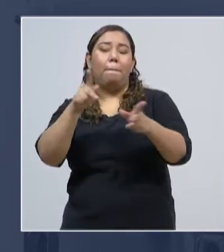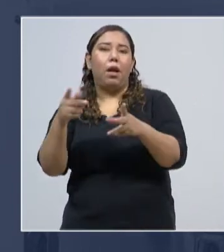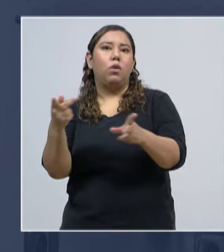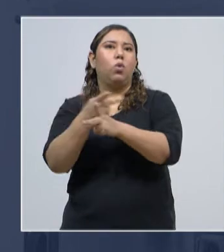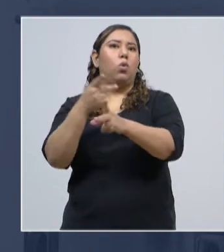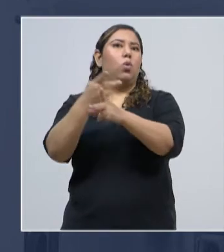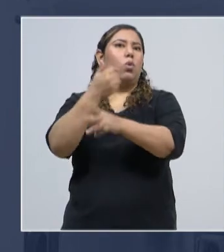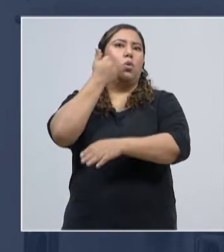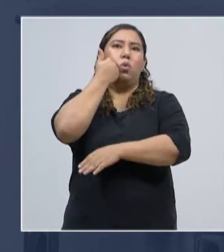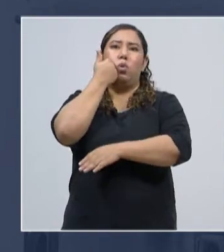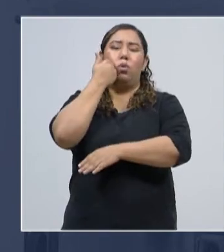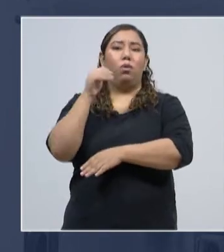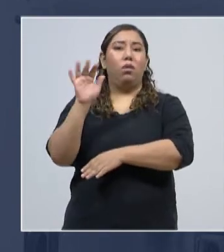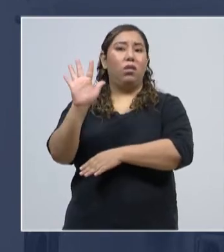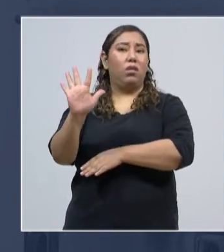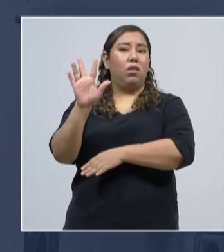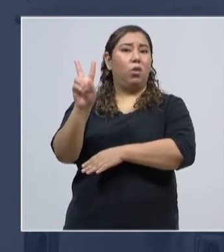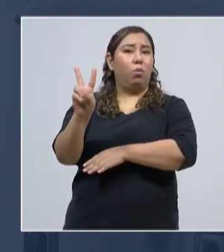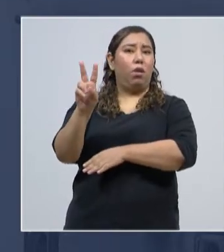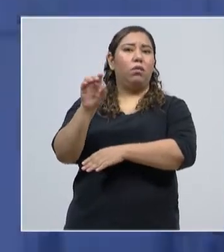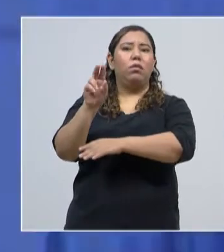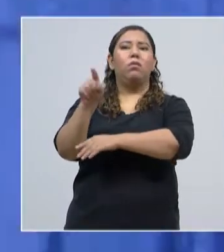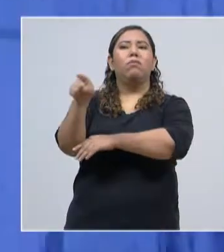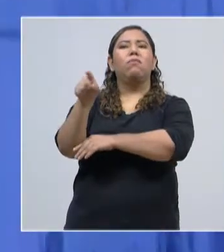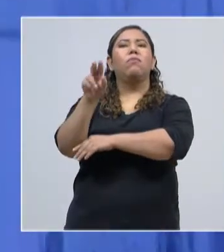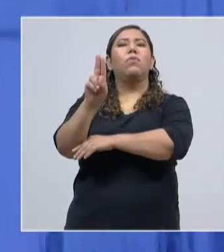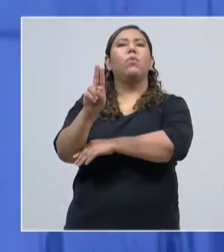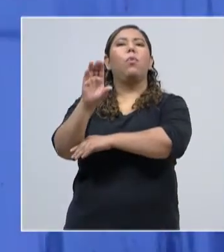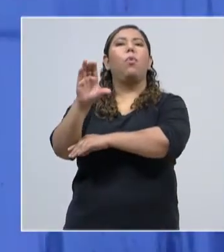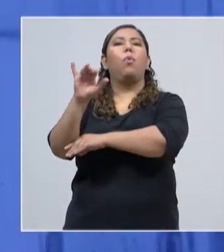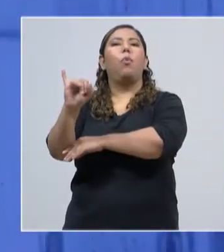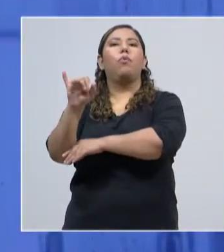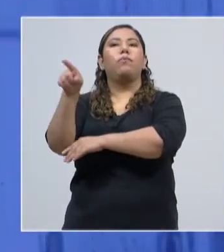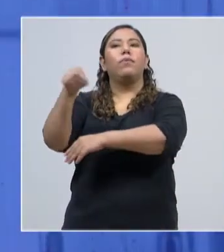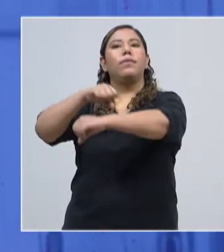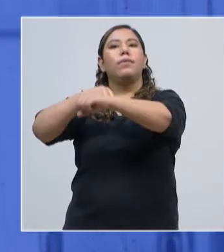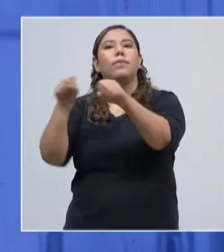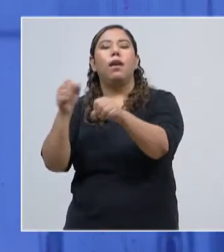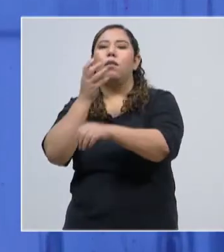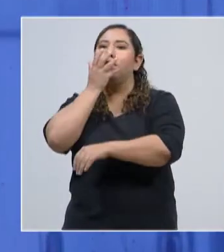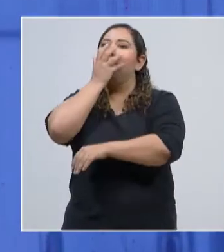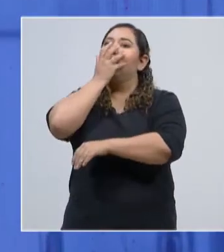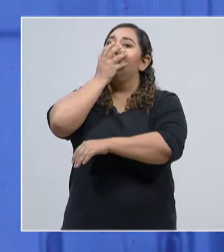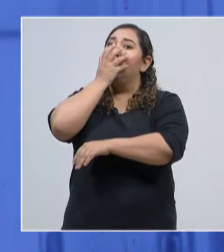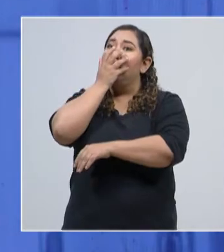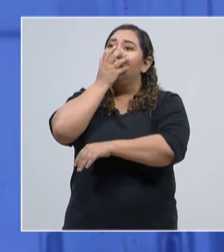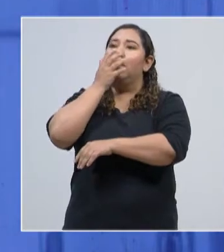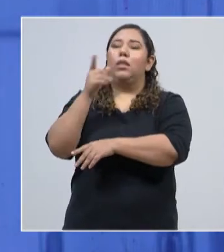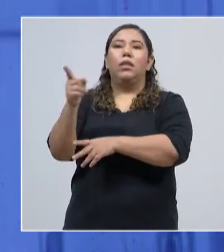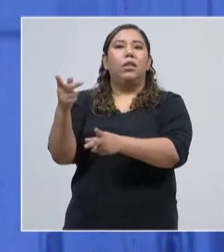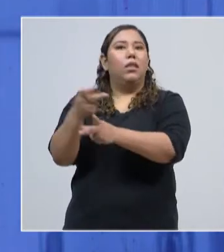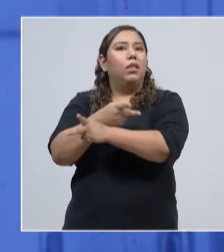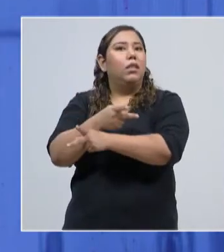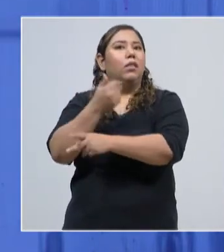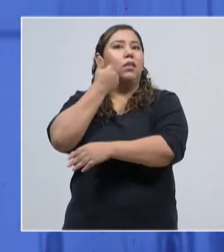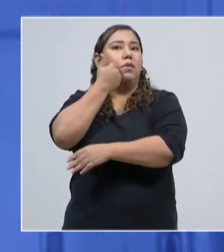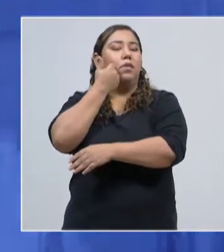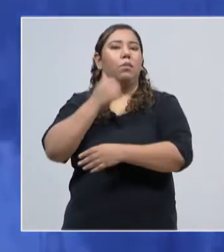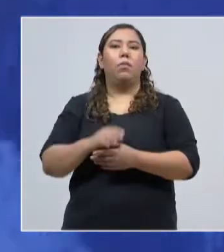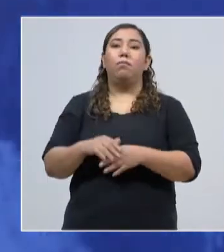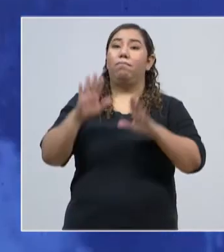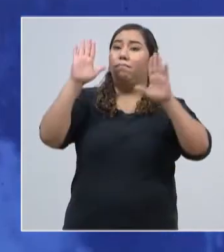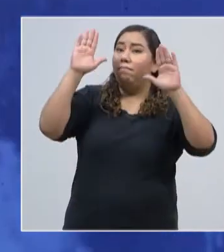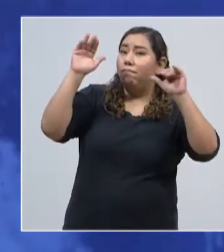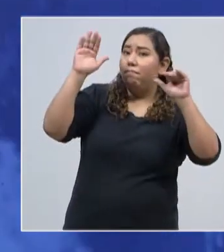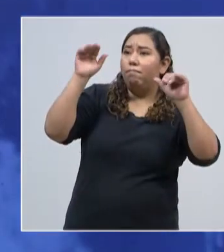52 en unidades de cuidados intensivos. Esperemos que todas estas personas se logren recuperar y no